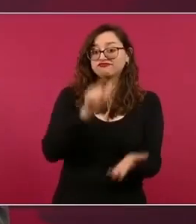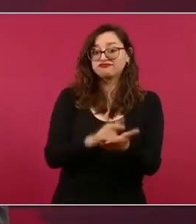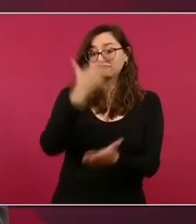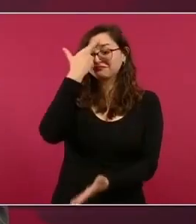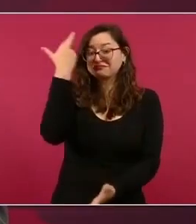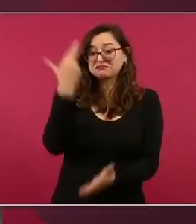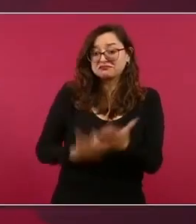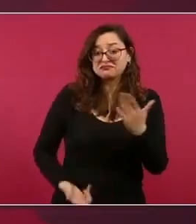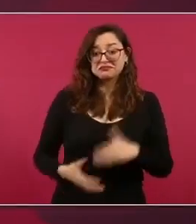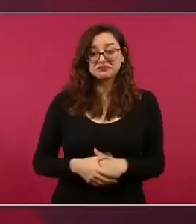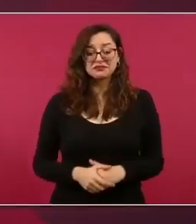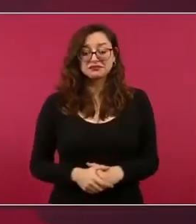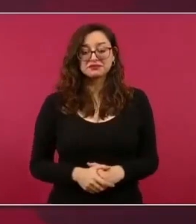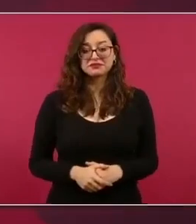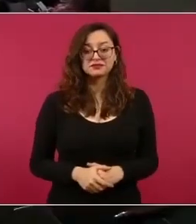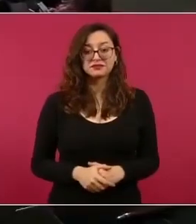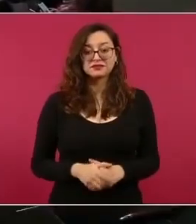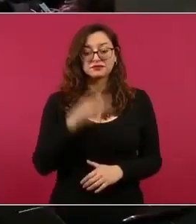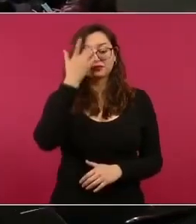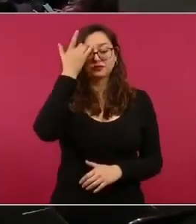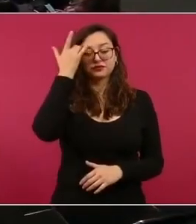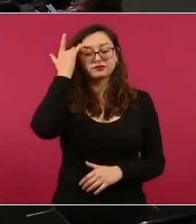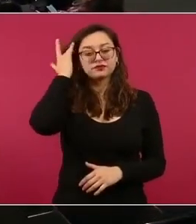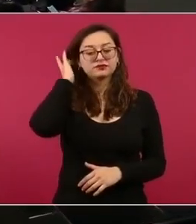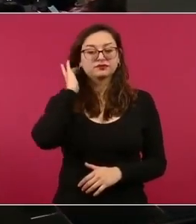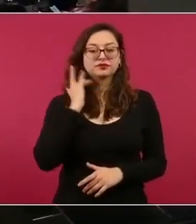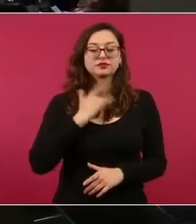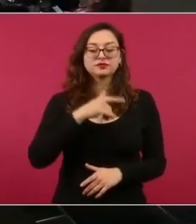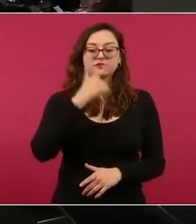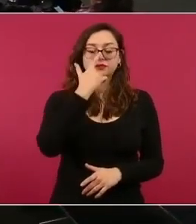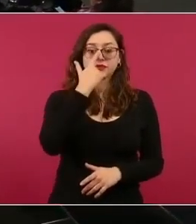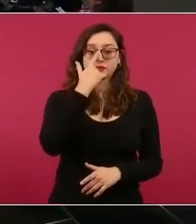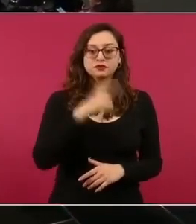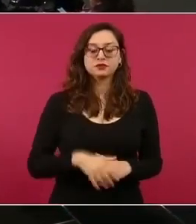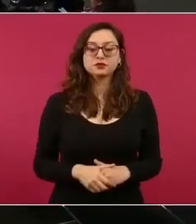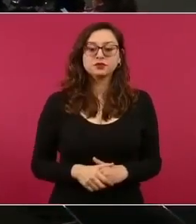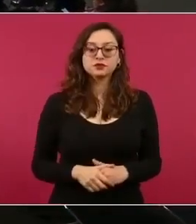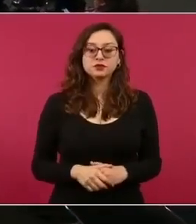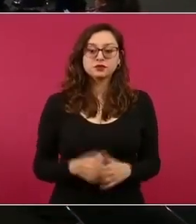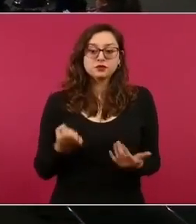Entonces, todo lo que hacemos les parece mal,